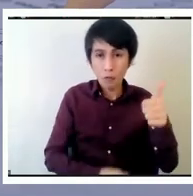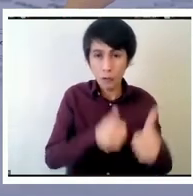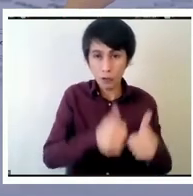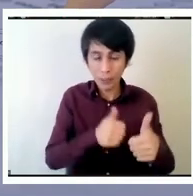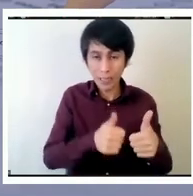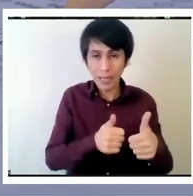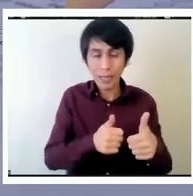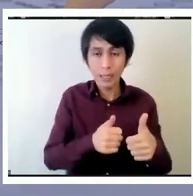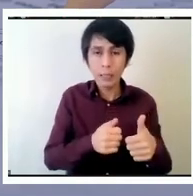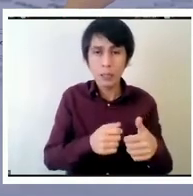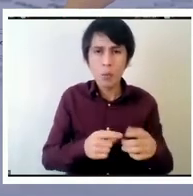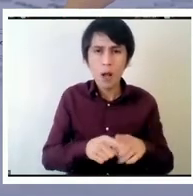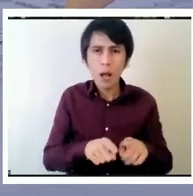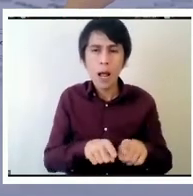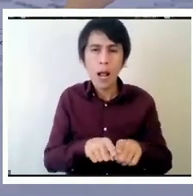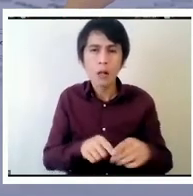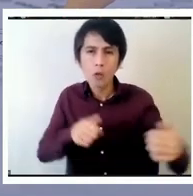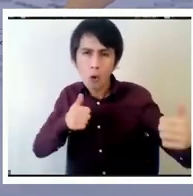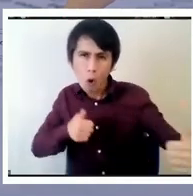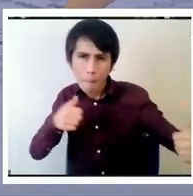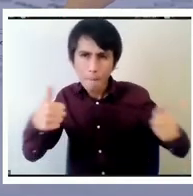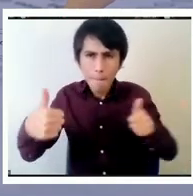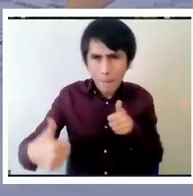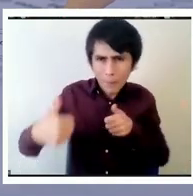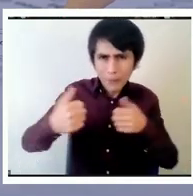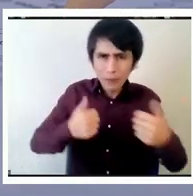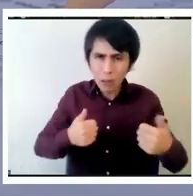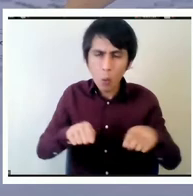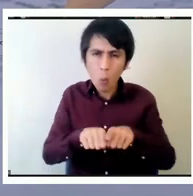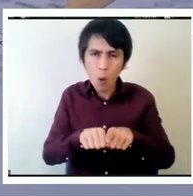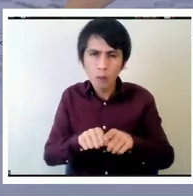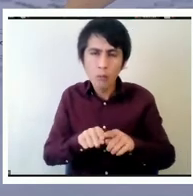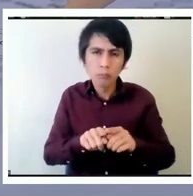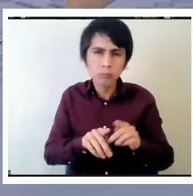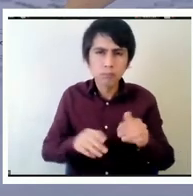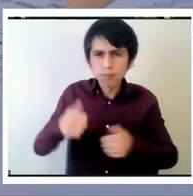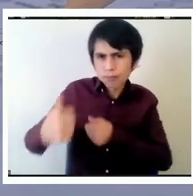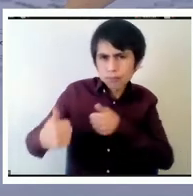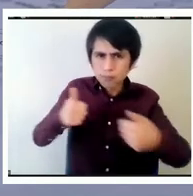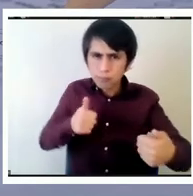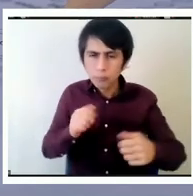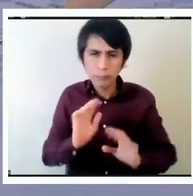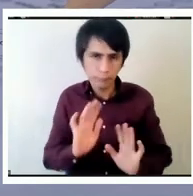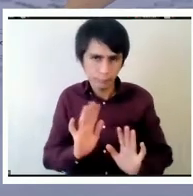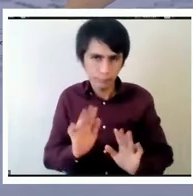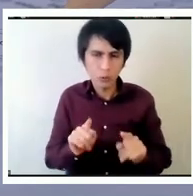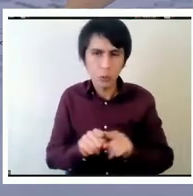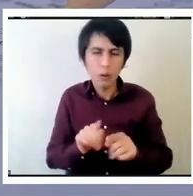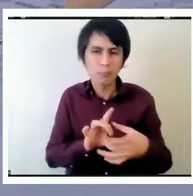competencia cierto y que se produzca esta desconexión cierto de la profesión